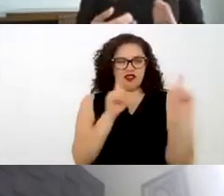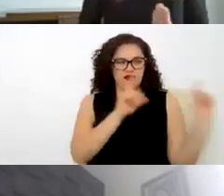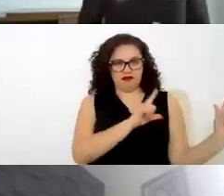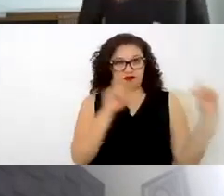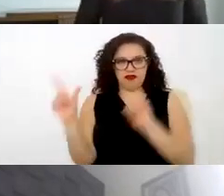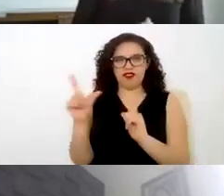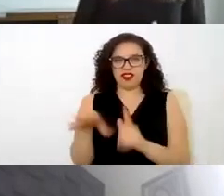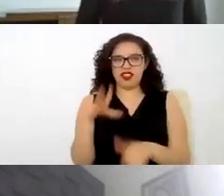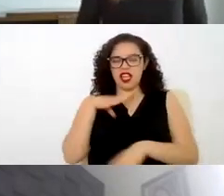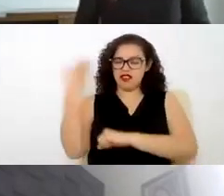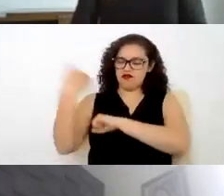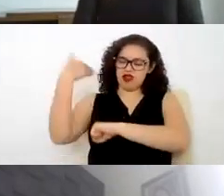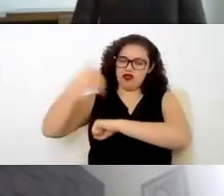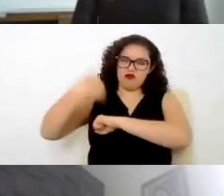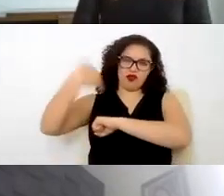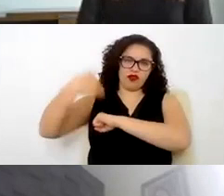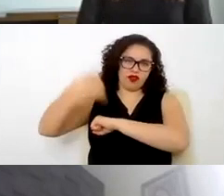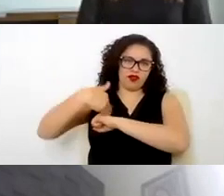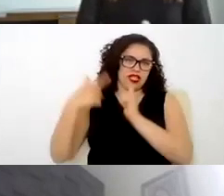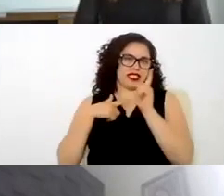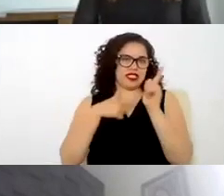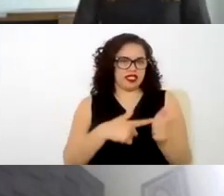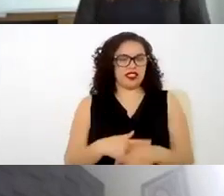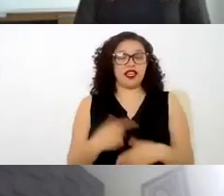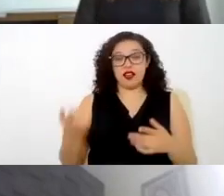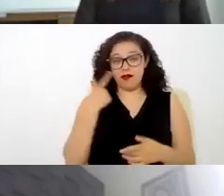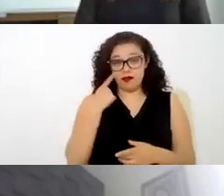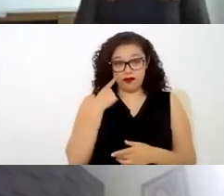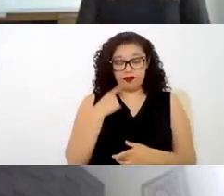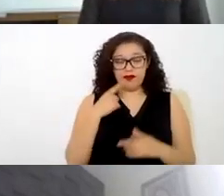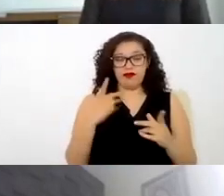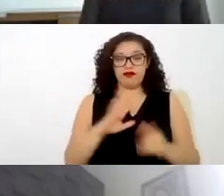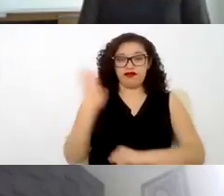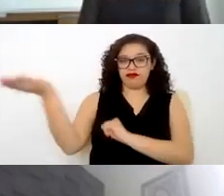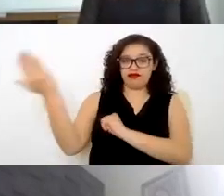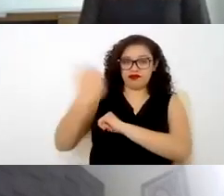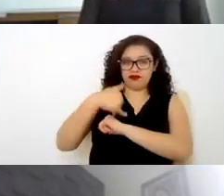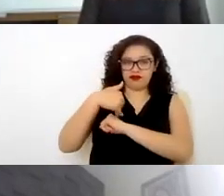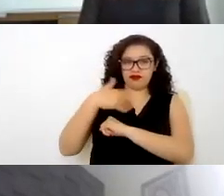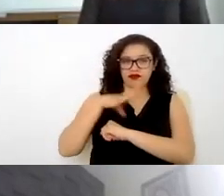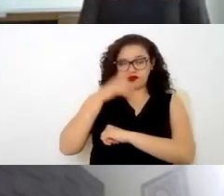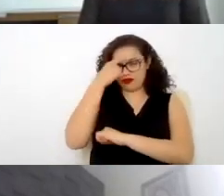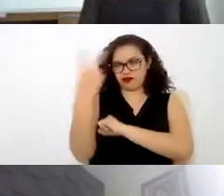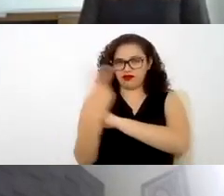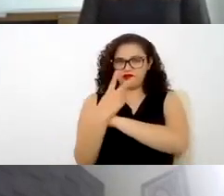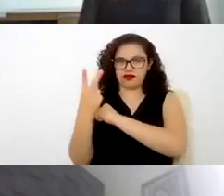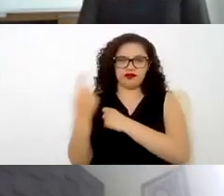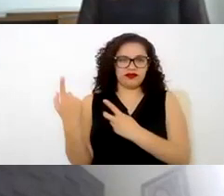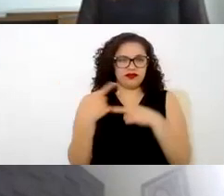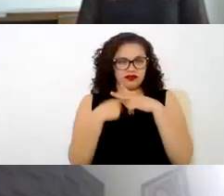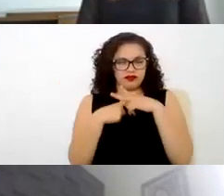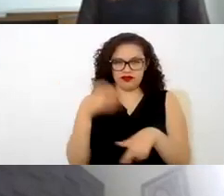va a seguir multando ahora ojo las multas que se ponen en las inspecciones iniciales y